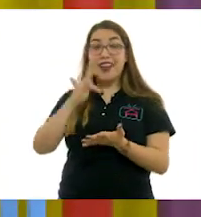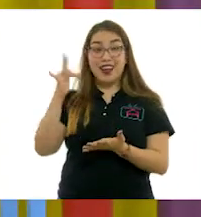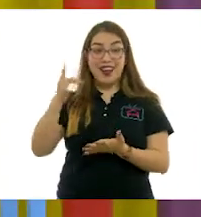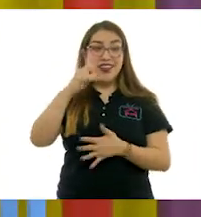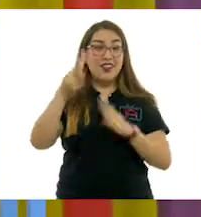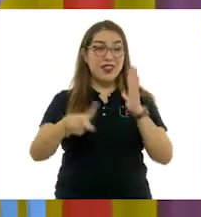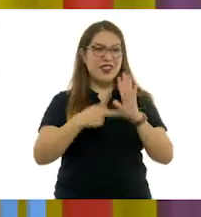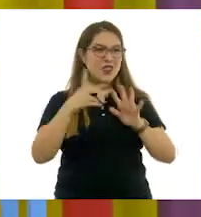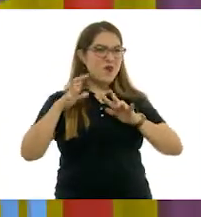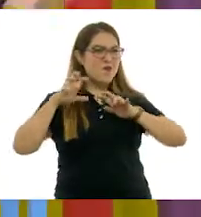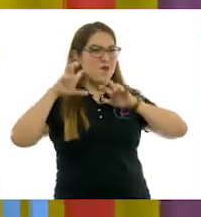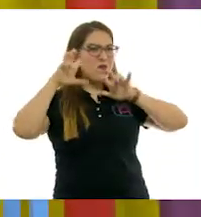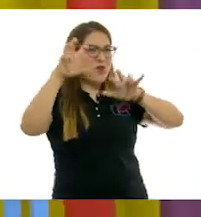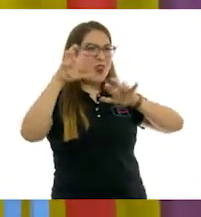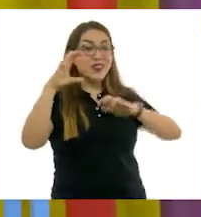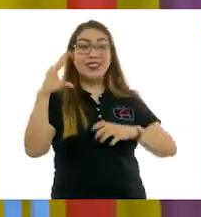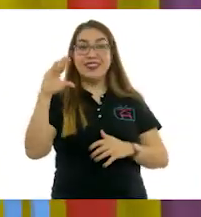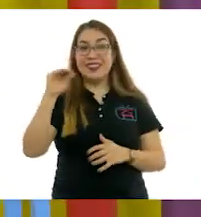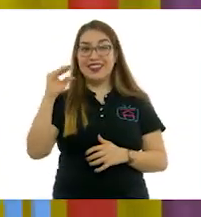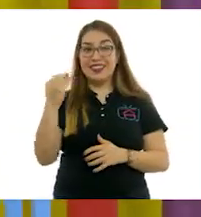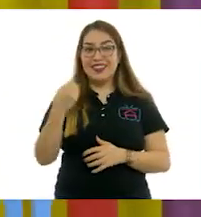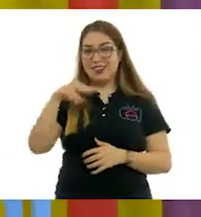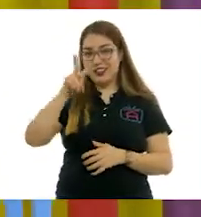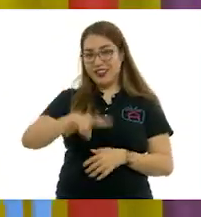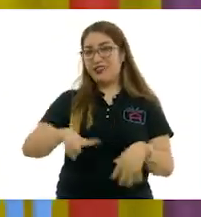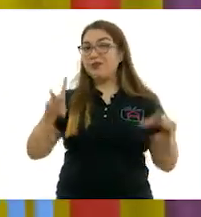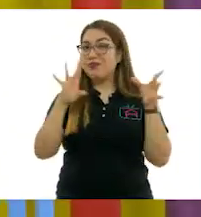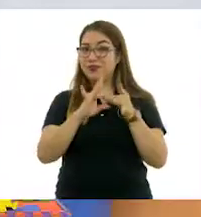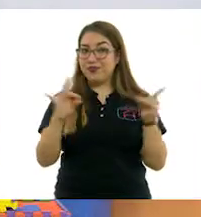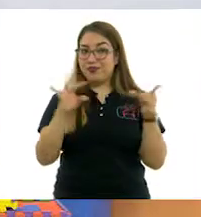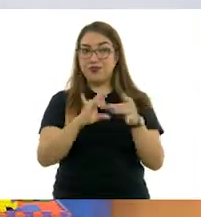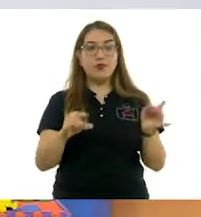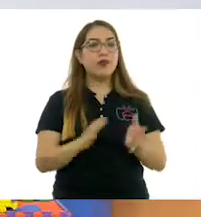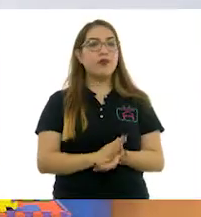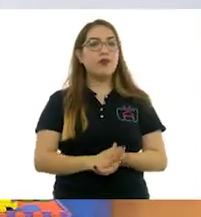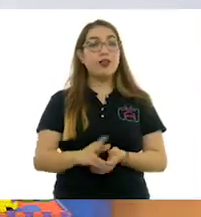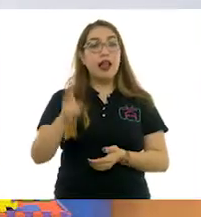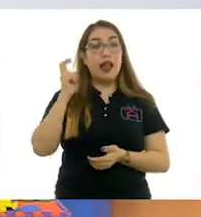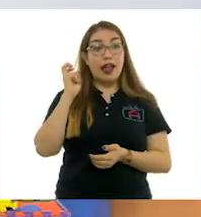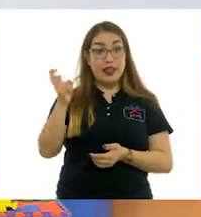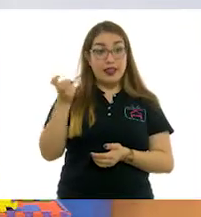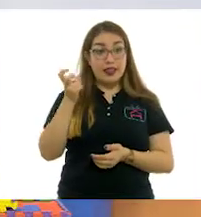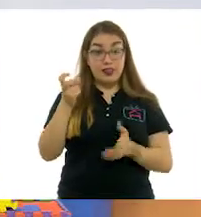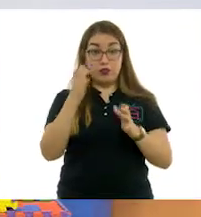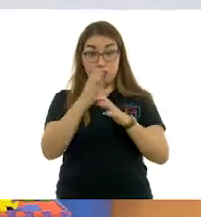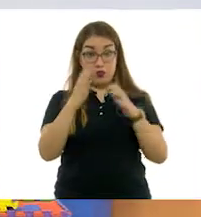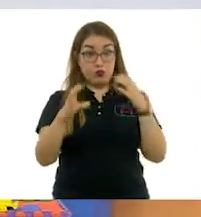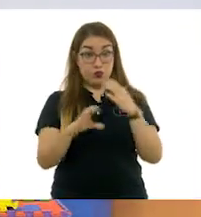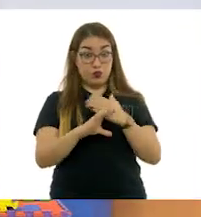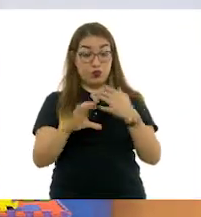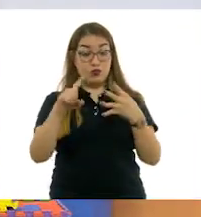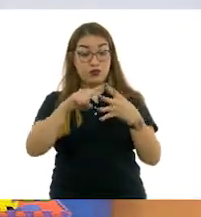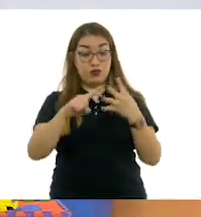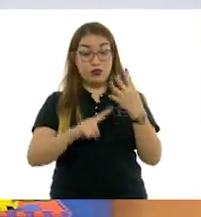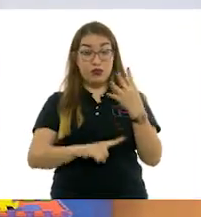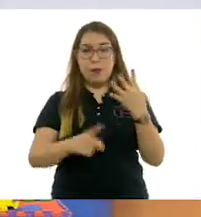por habernos ilustrado todos estos conceptos. Sí, y estos conceptos, cada artista le da un valor, un significado,